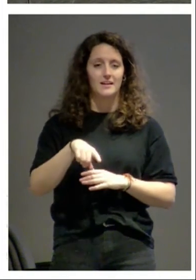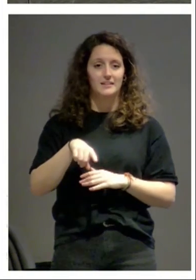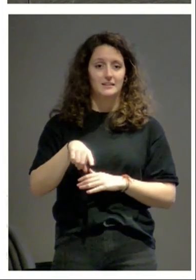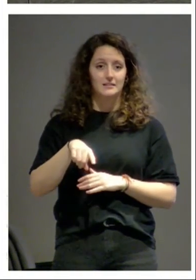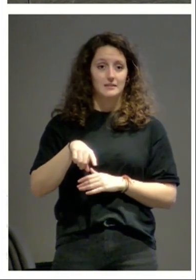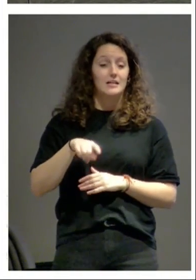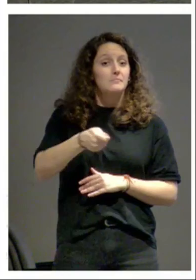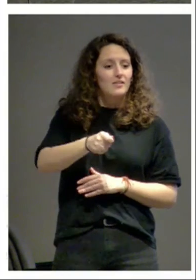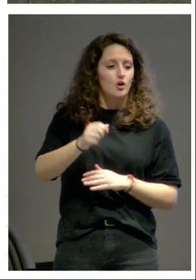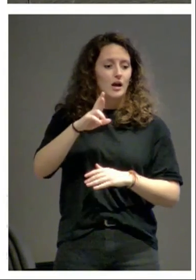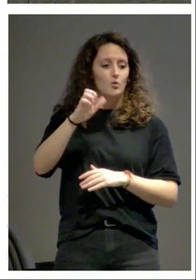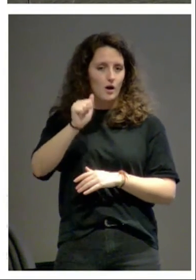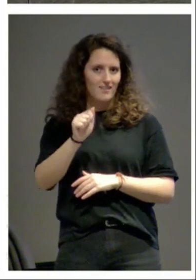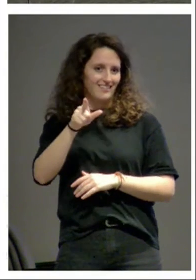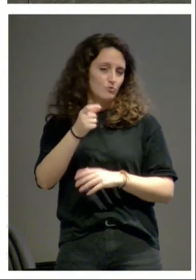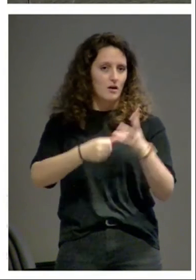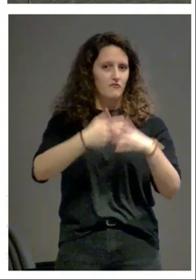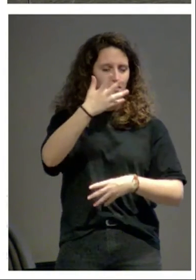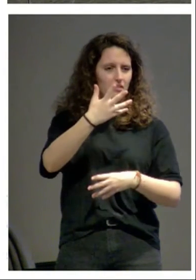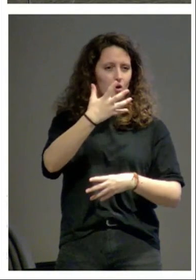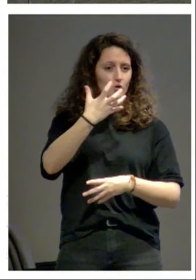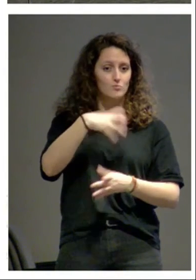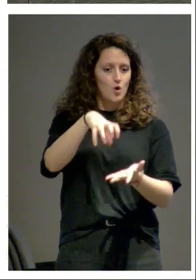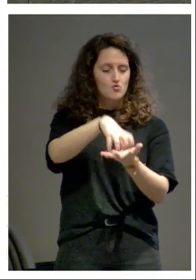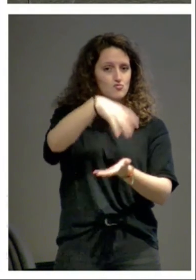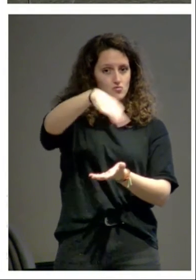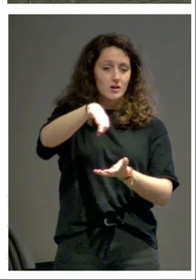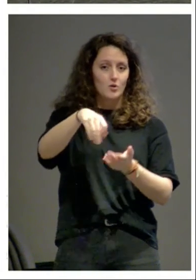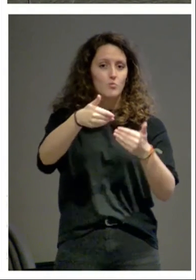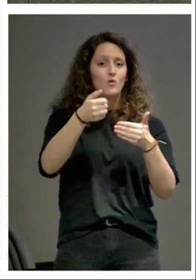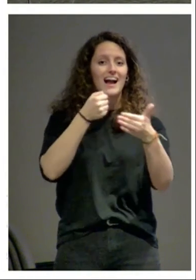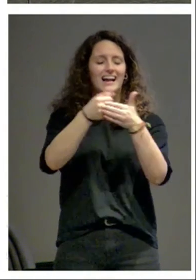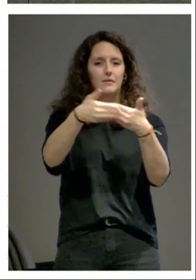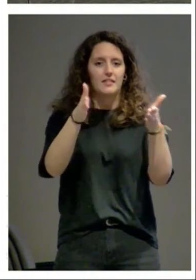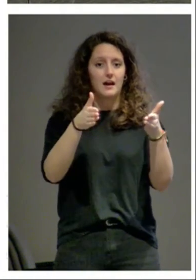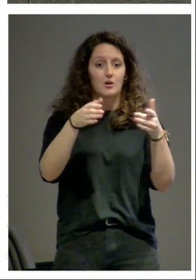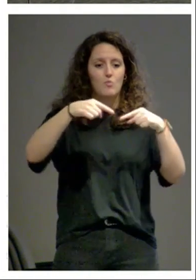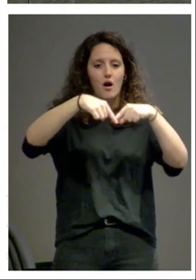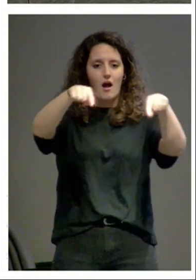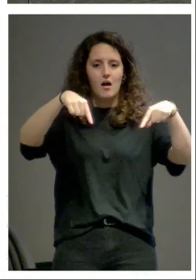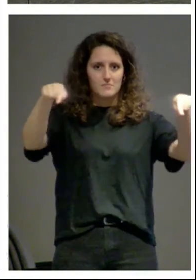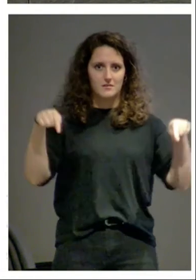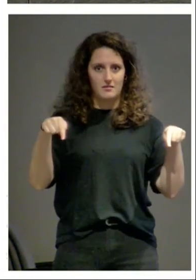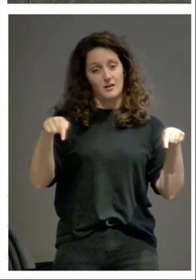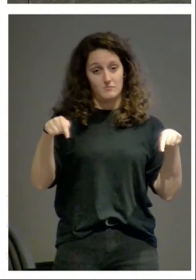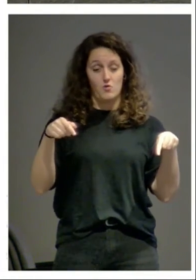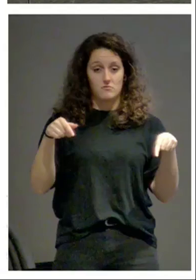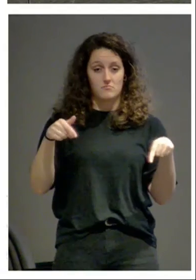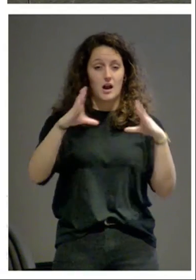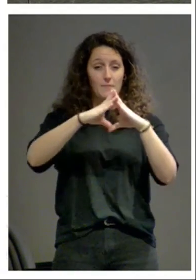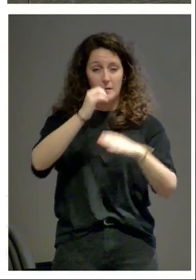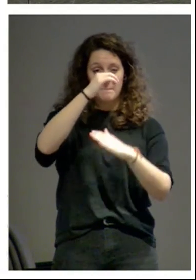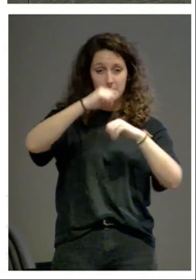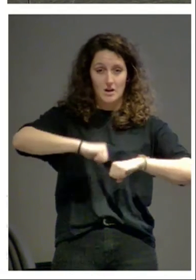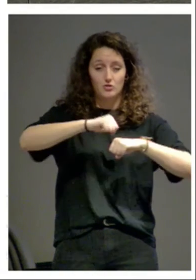empiezan proyectando un edificio de nave única con una cabecera con tres ábsides que se abren en la propia capilla mayor a la